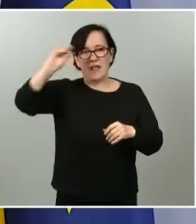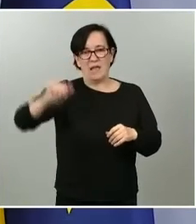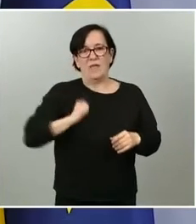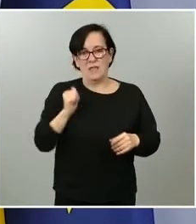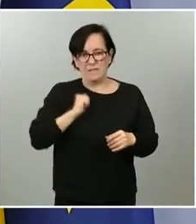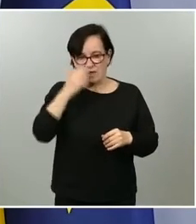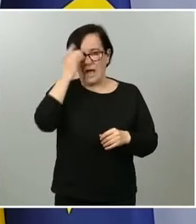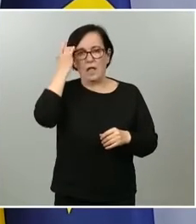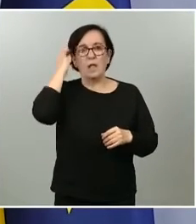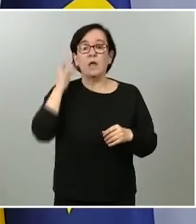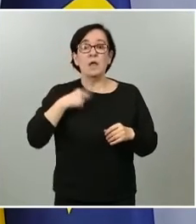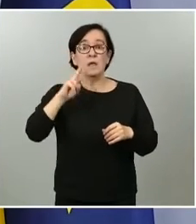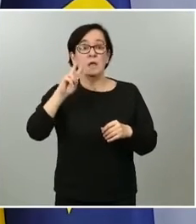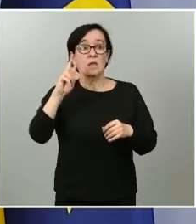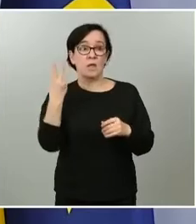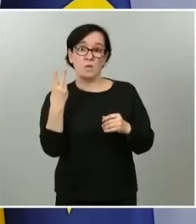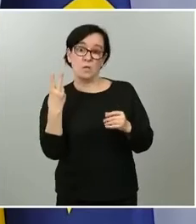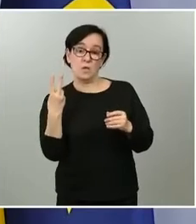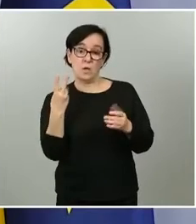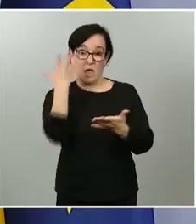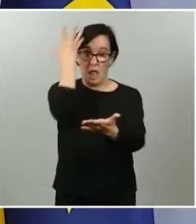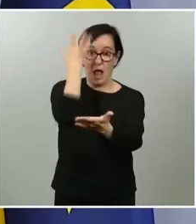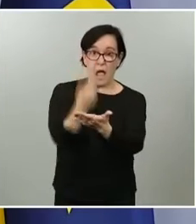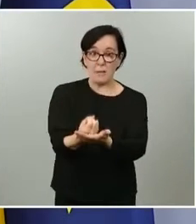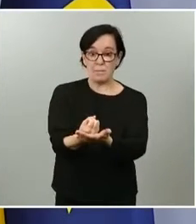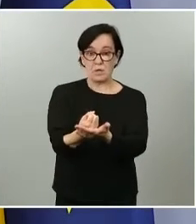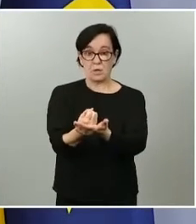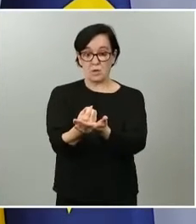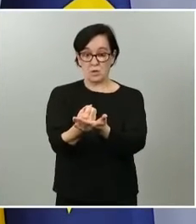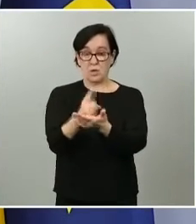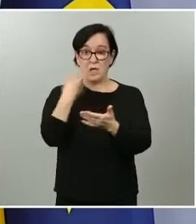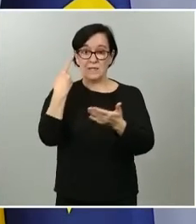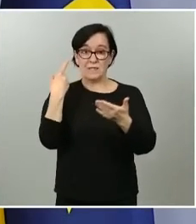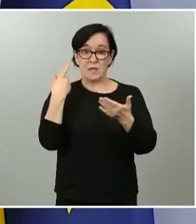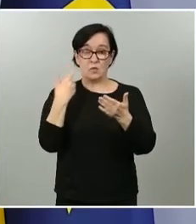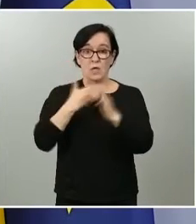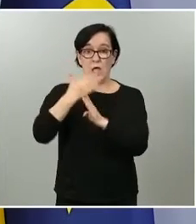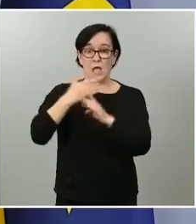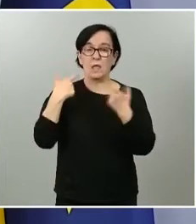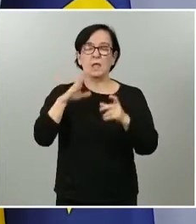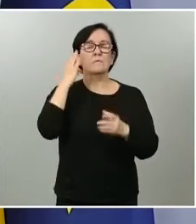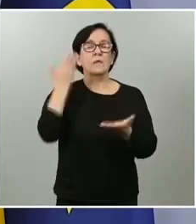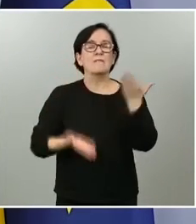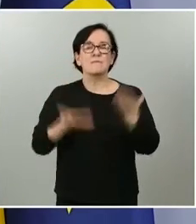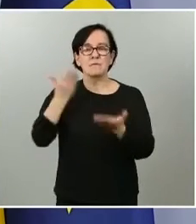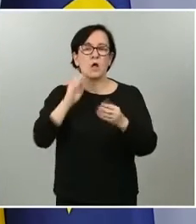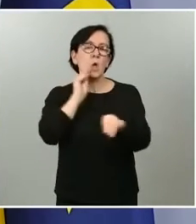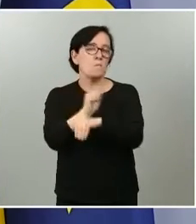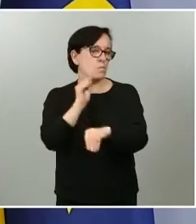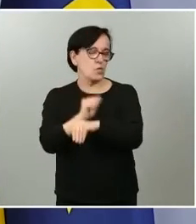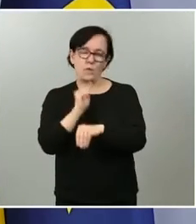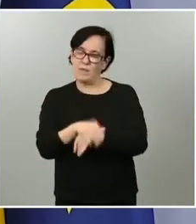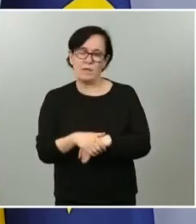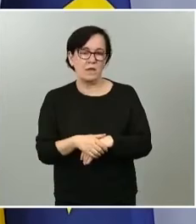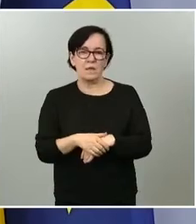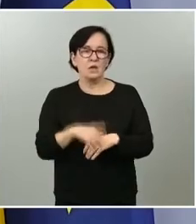una aplicación de este segundo rango de esta segunda categoría hay que hablarlos con muchísima prudencia. Solo tienen